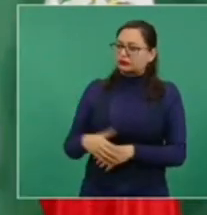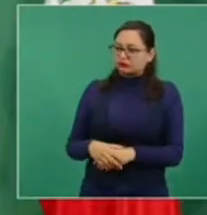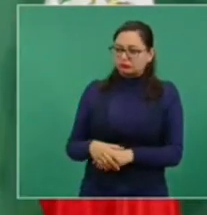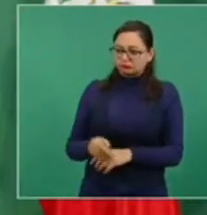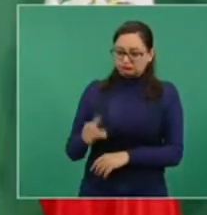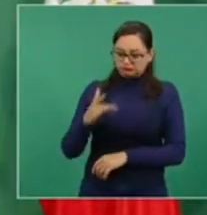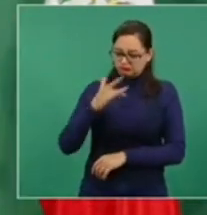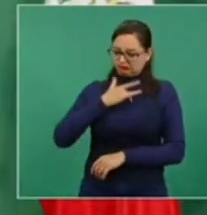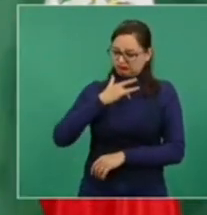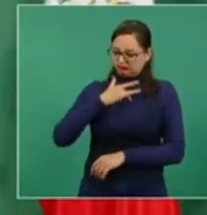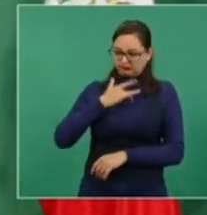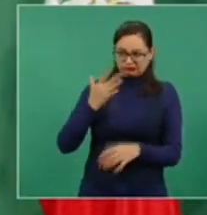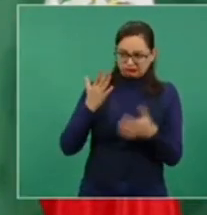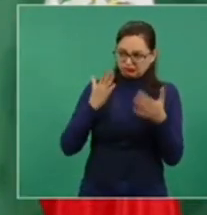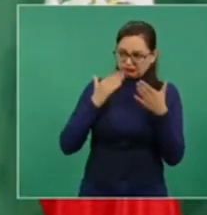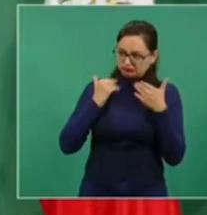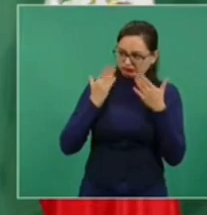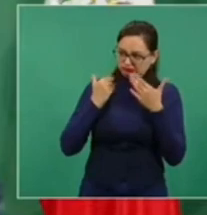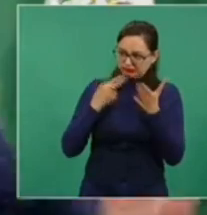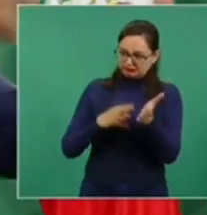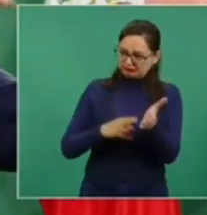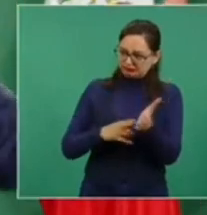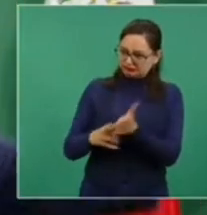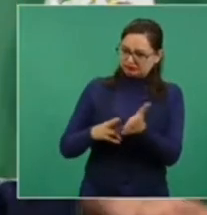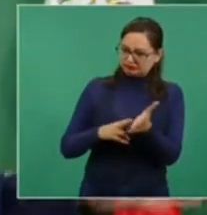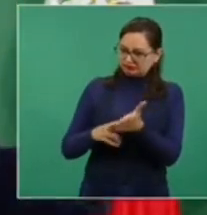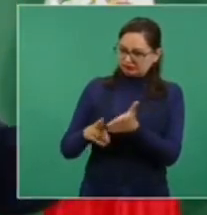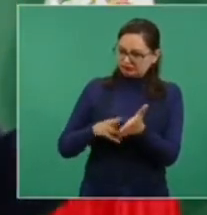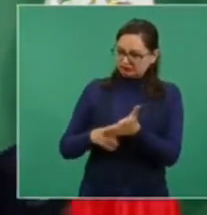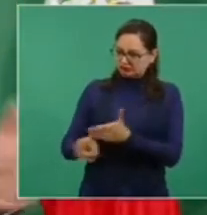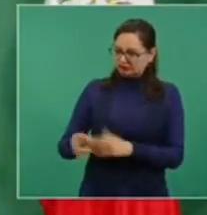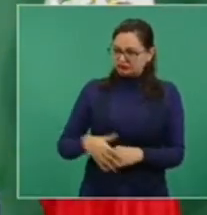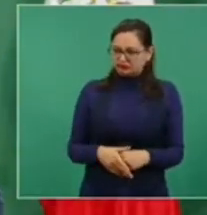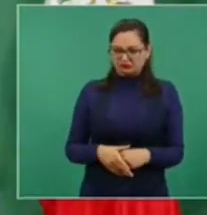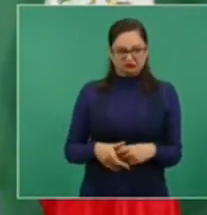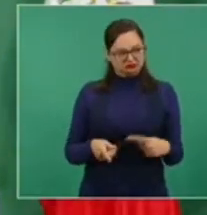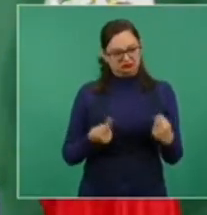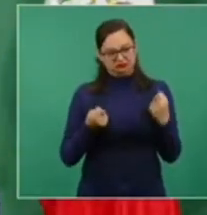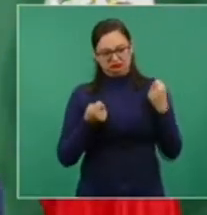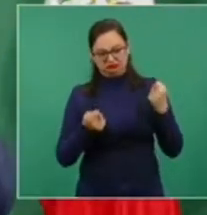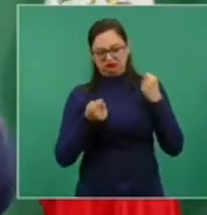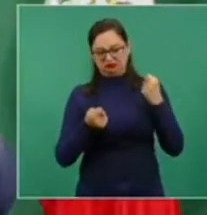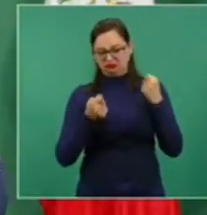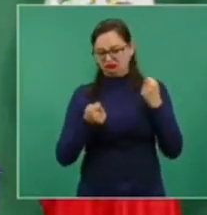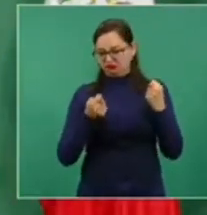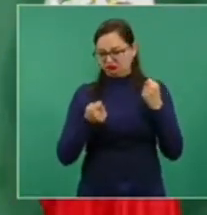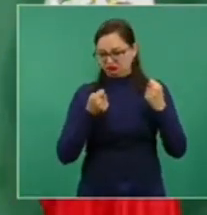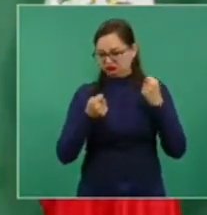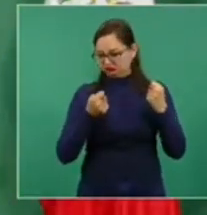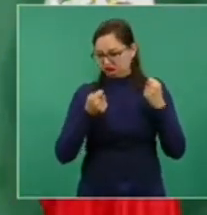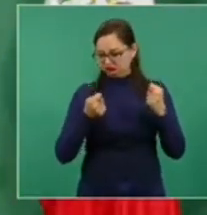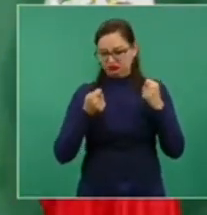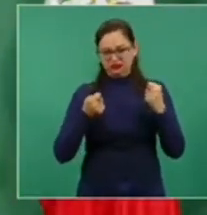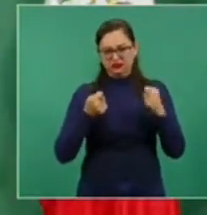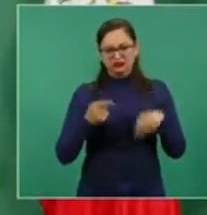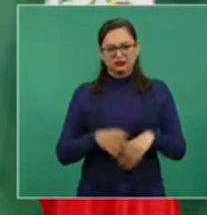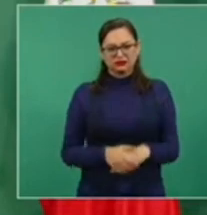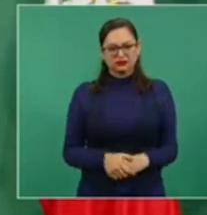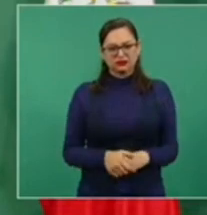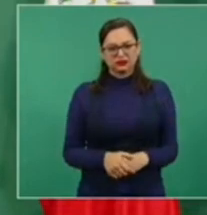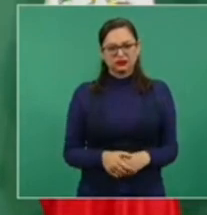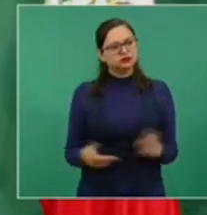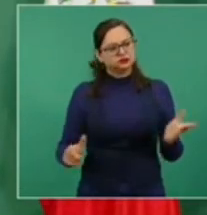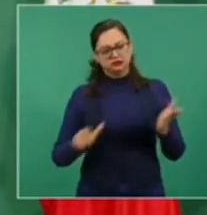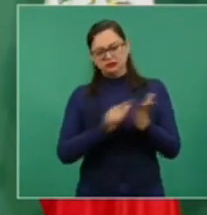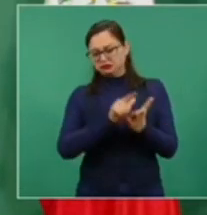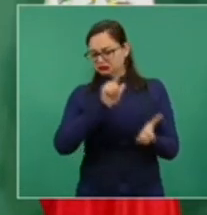y va a seguir aceptando, nada más porque es legal